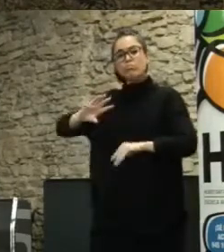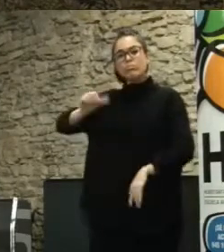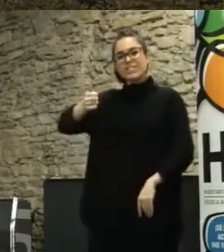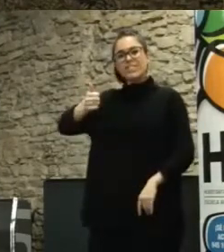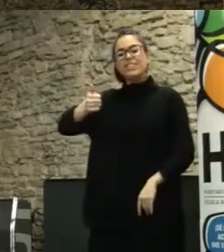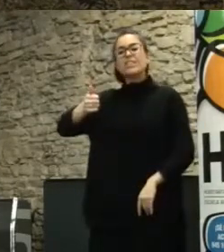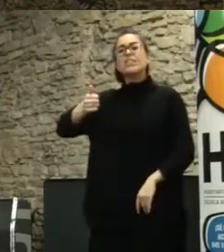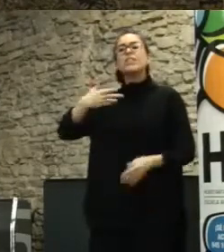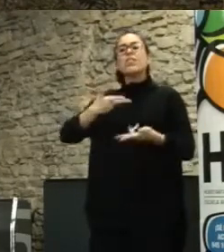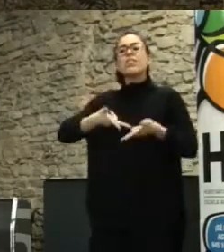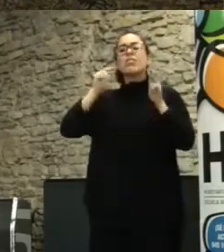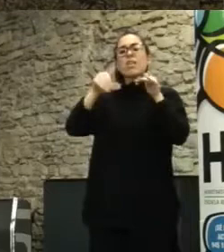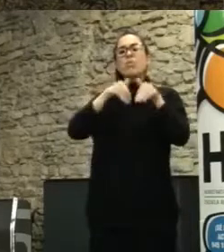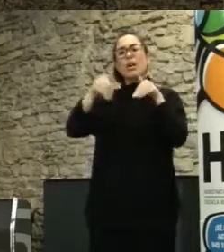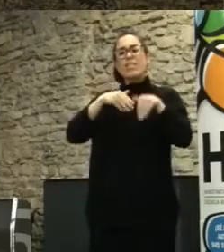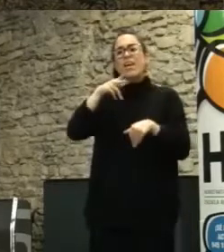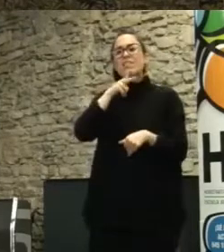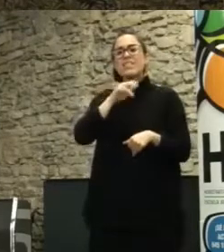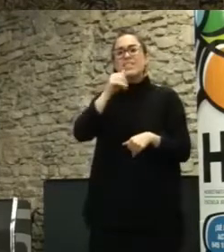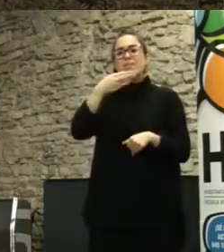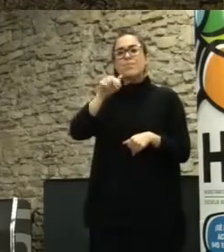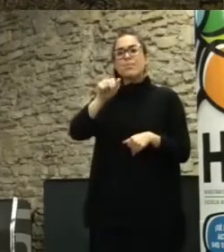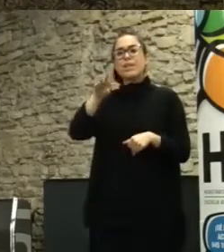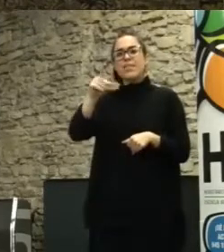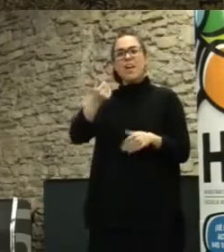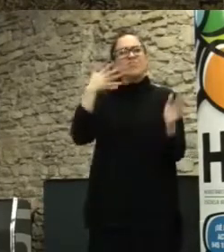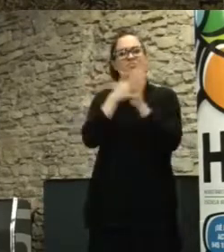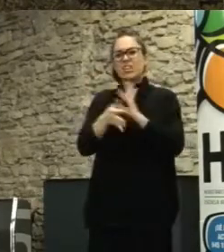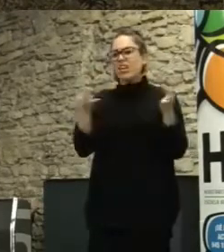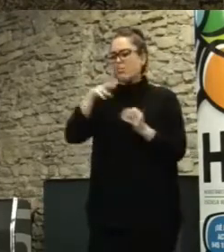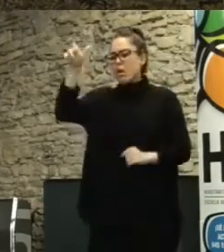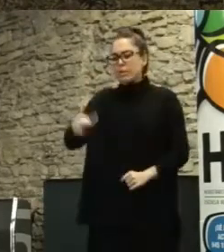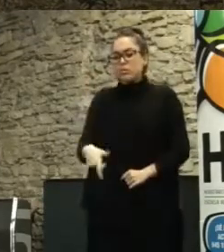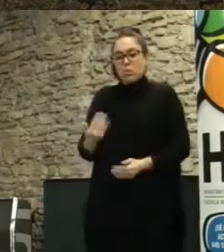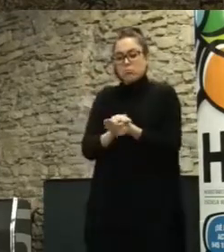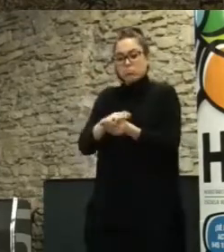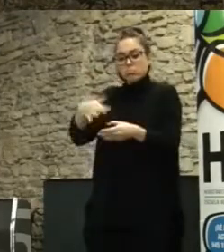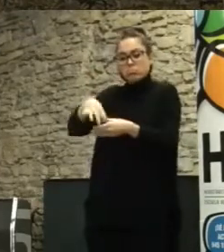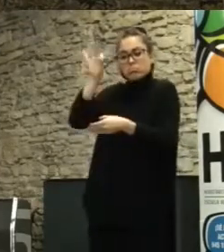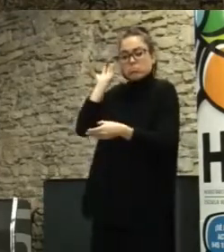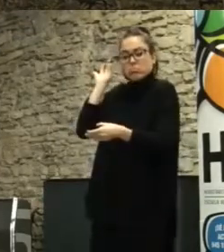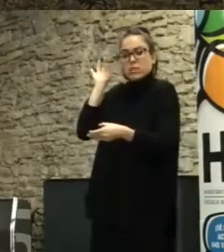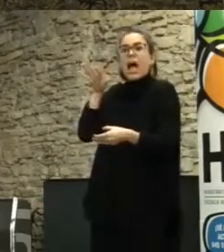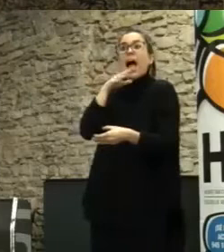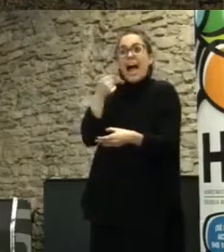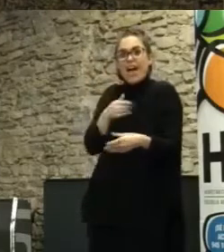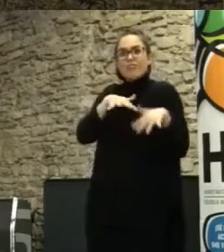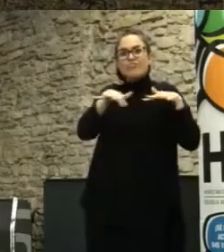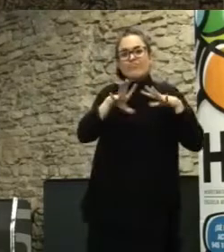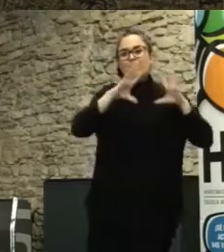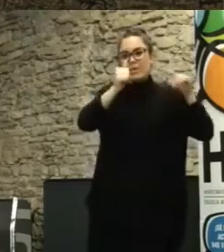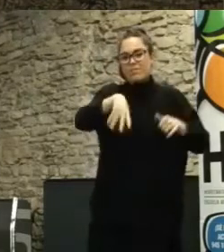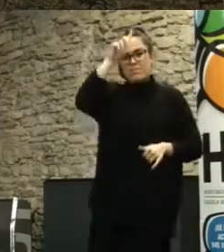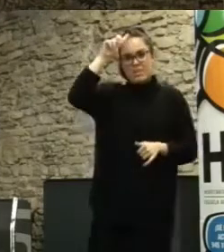consistía en un jurado ciudadano elegido aleatoriamente y se va a poner en marcha, ahora dentro de Madrid. Y, bueno,